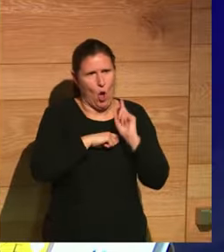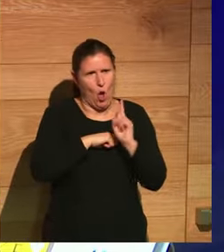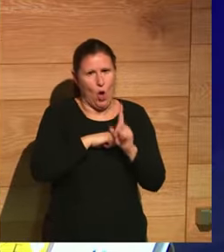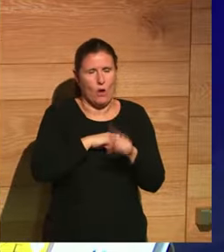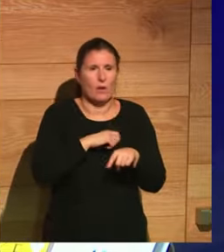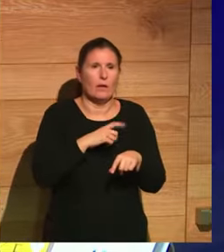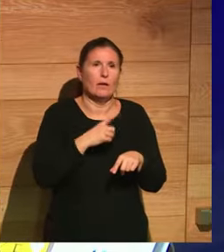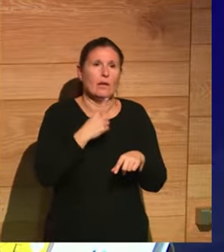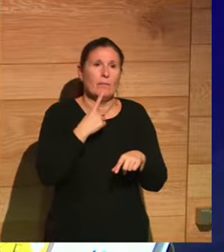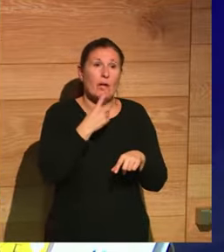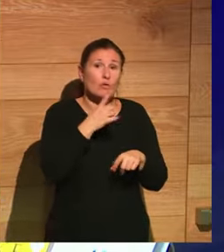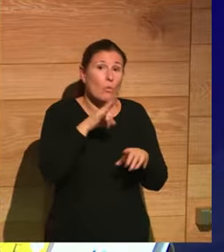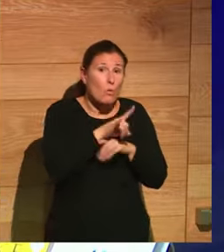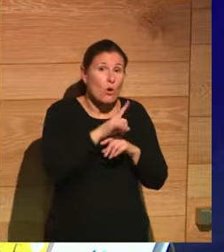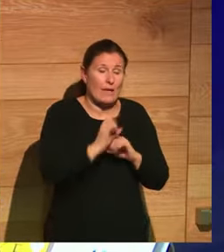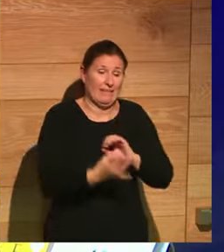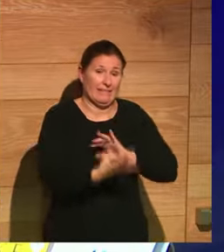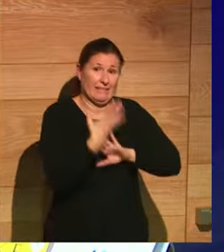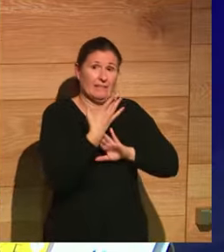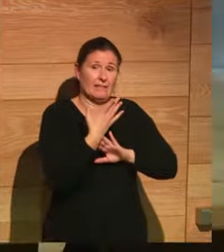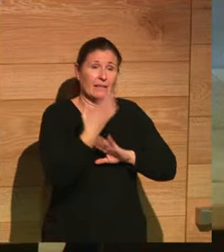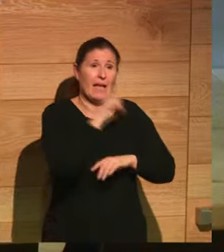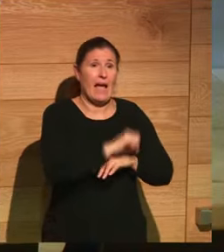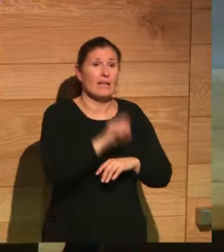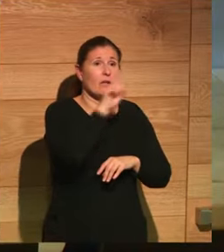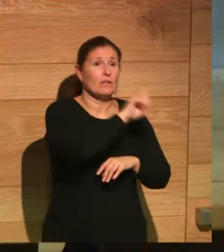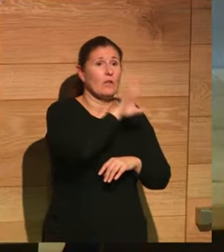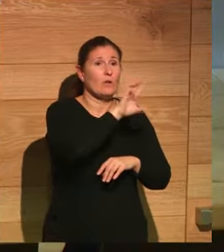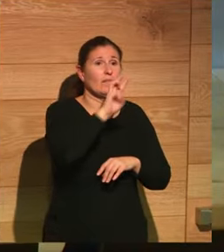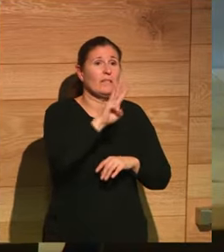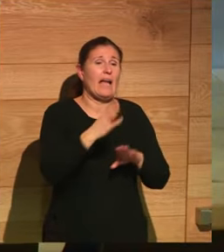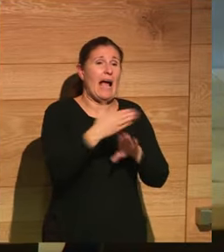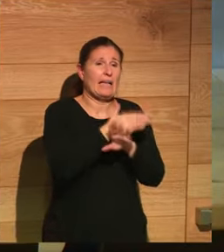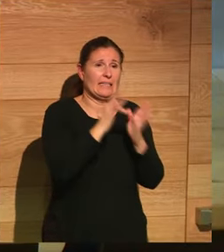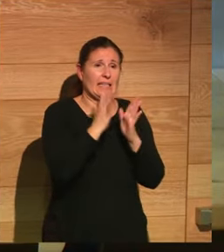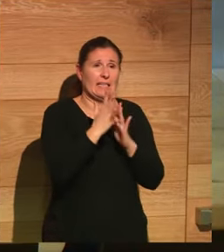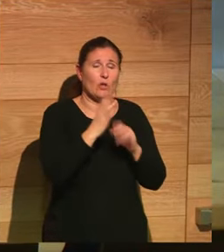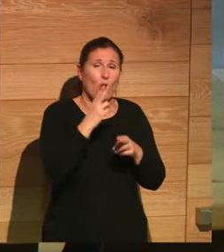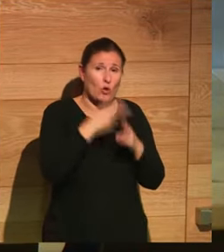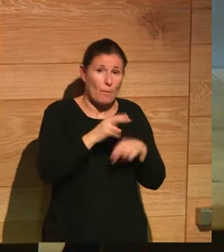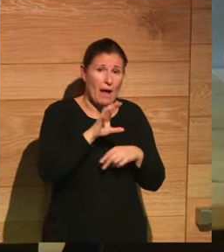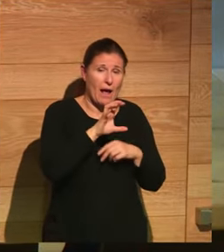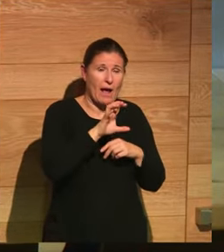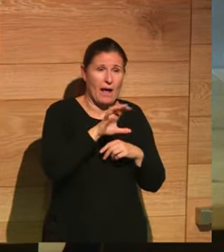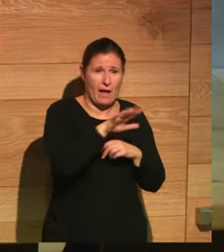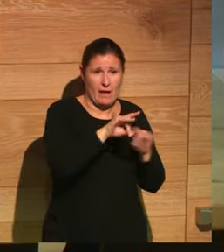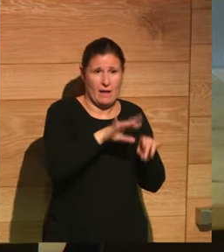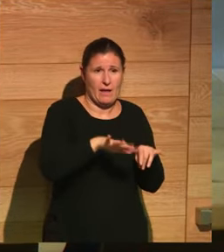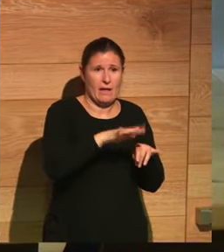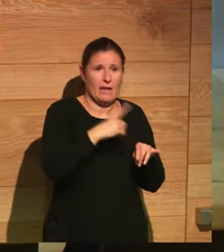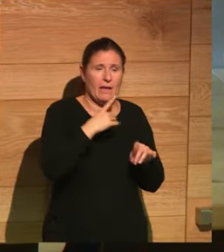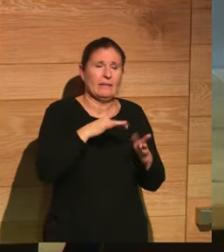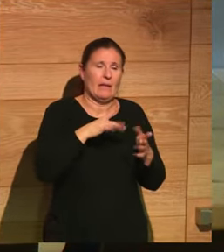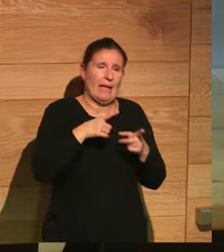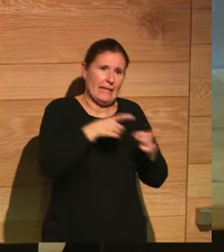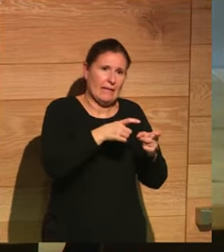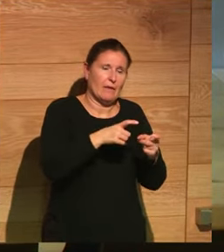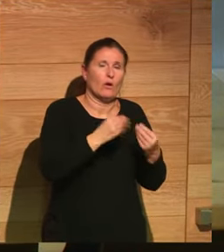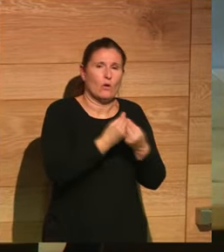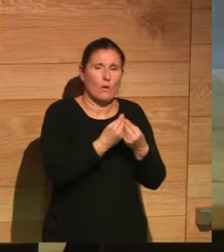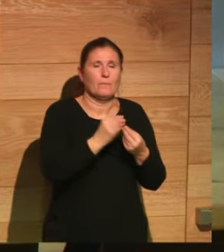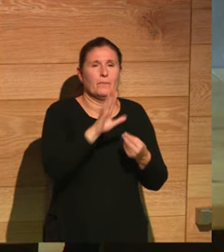esto es un bulo que surge de la idea de que en el año 153 a.C. Roma estaba en guerra en la península ibérica